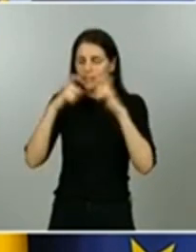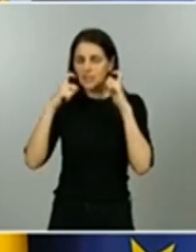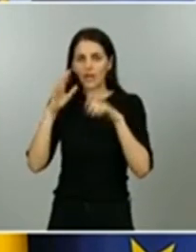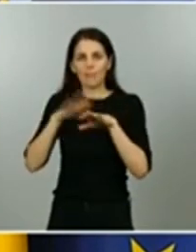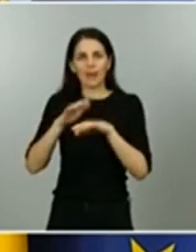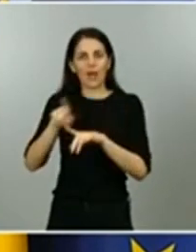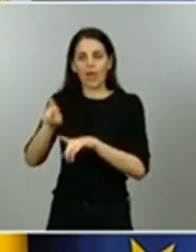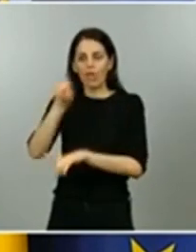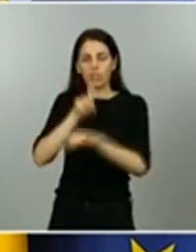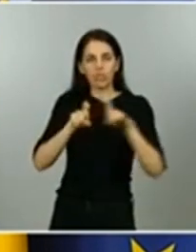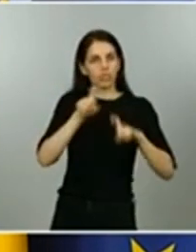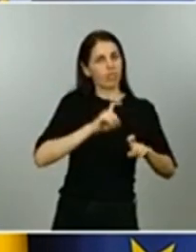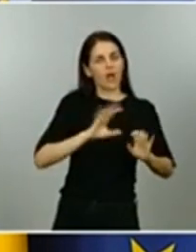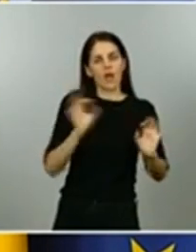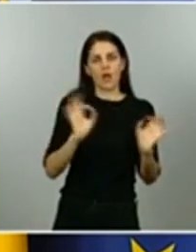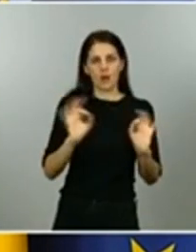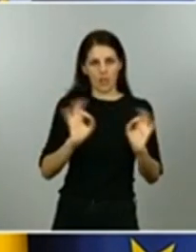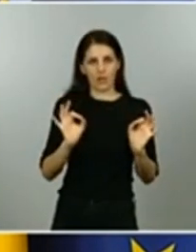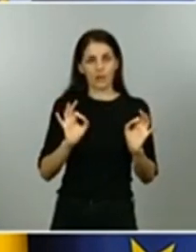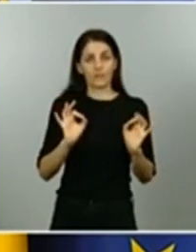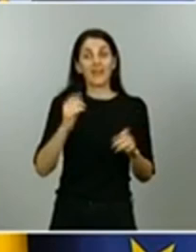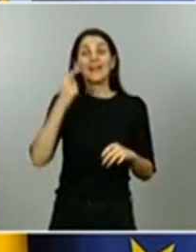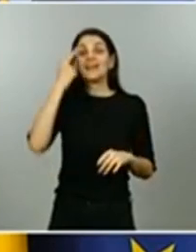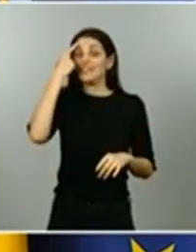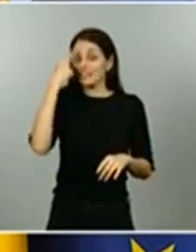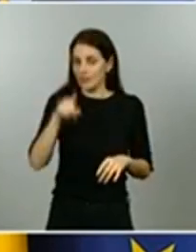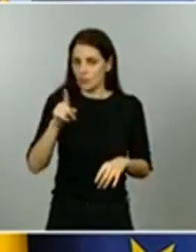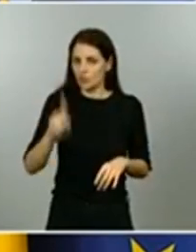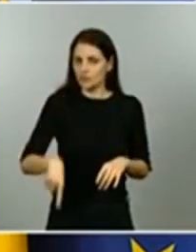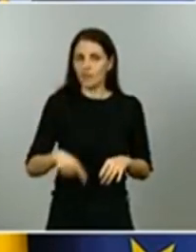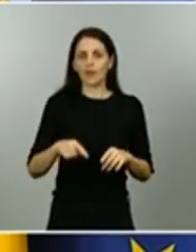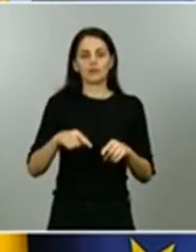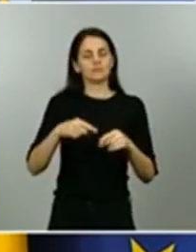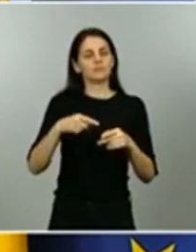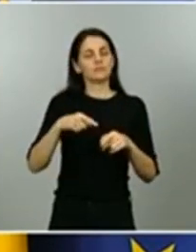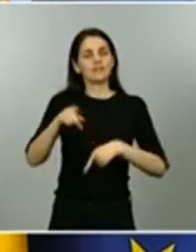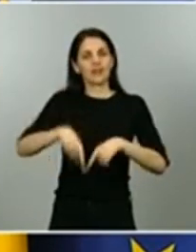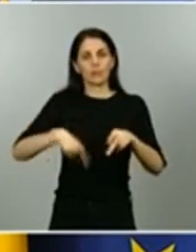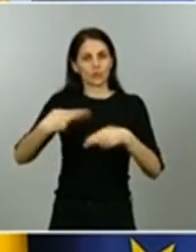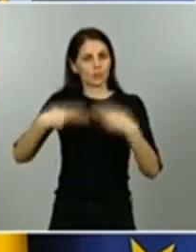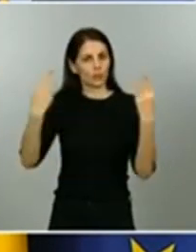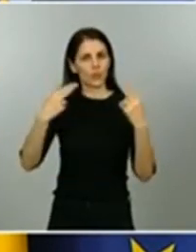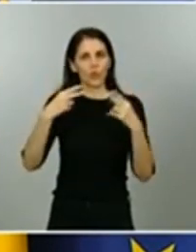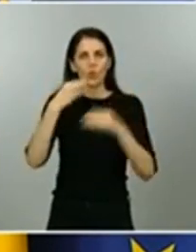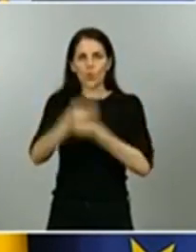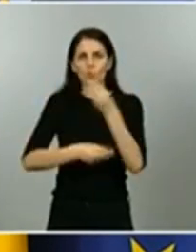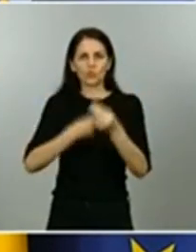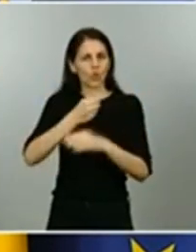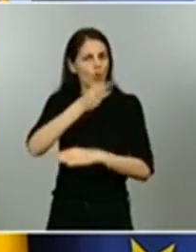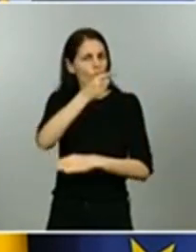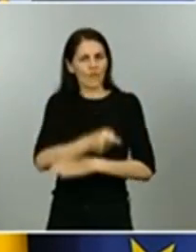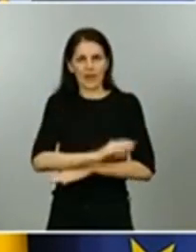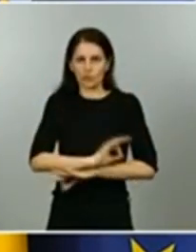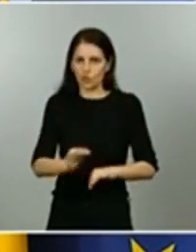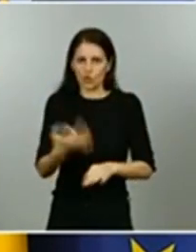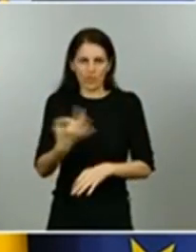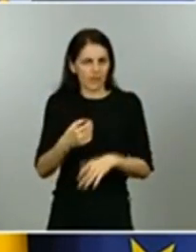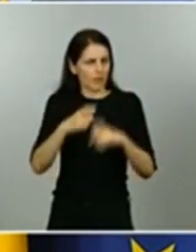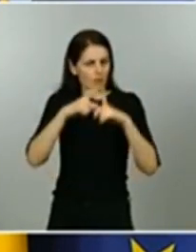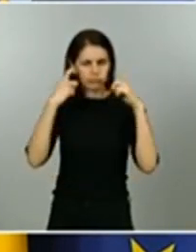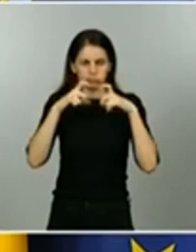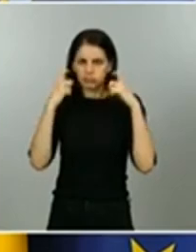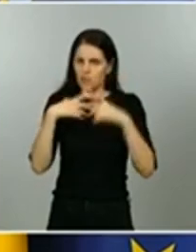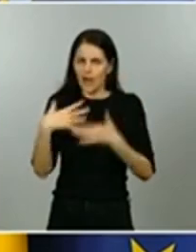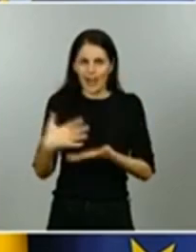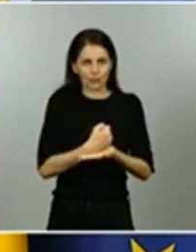sabemos que es obligatorio además su uso en los medios de transporte público en todos ellos sea del tipo que sea